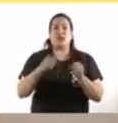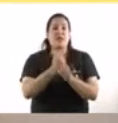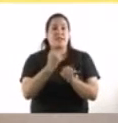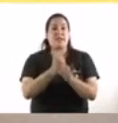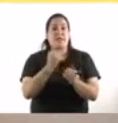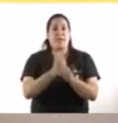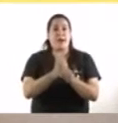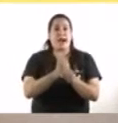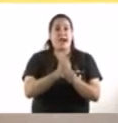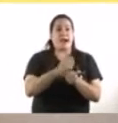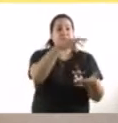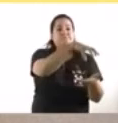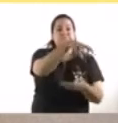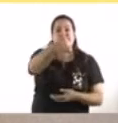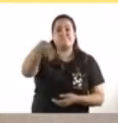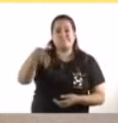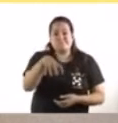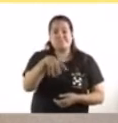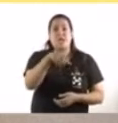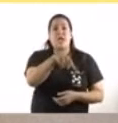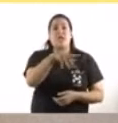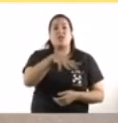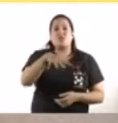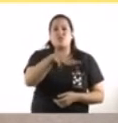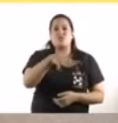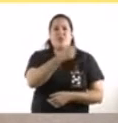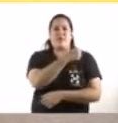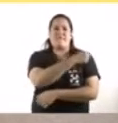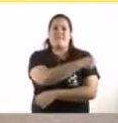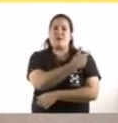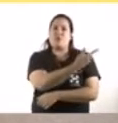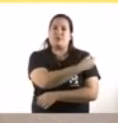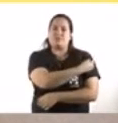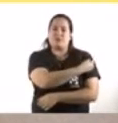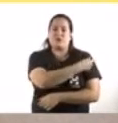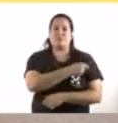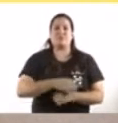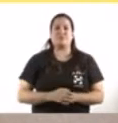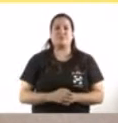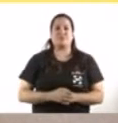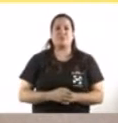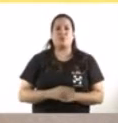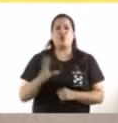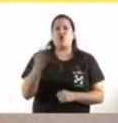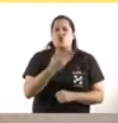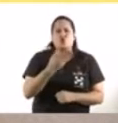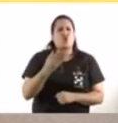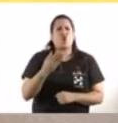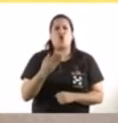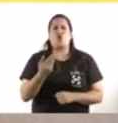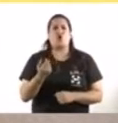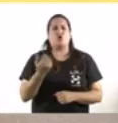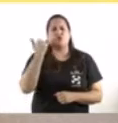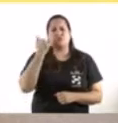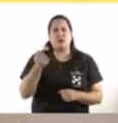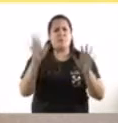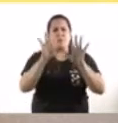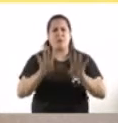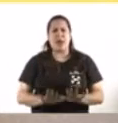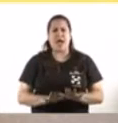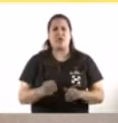eficiente, transparente que es lo que la sociedad nos demanda. Tenemos preparada toda la logística con 280